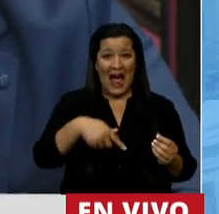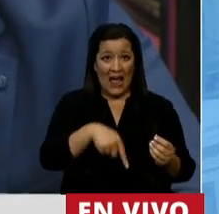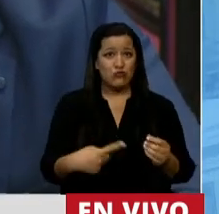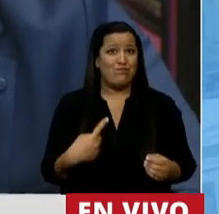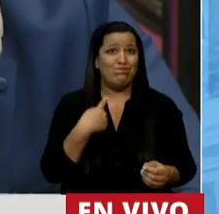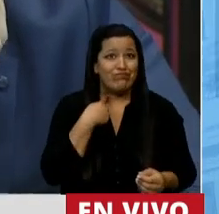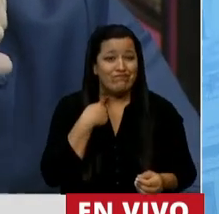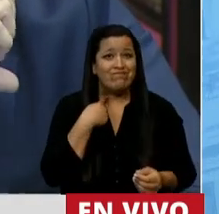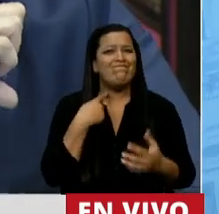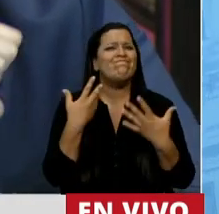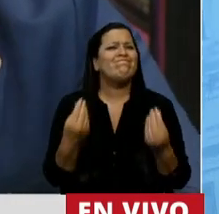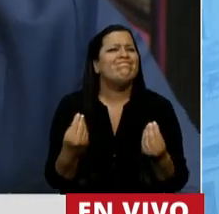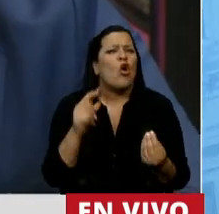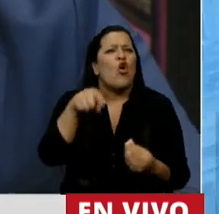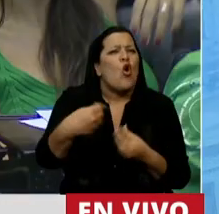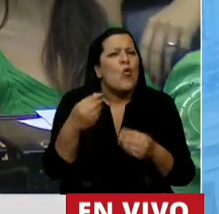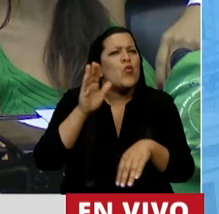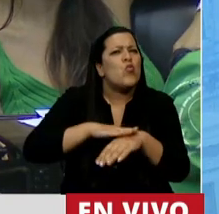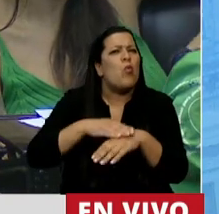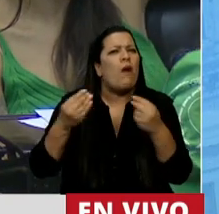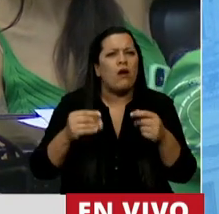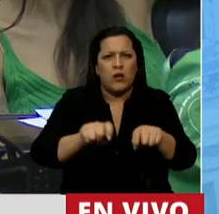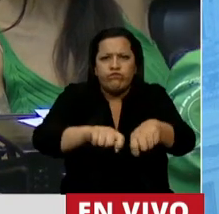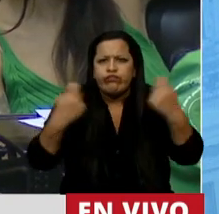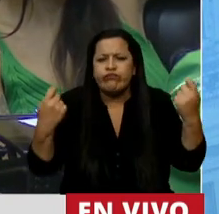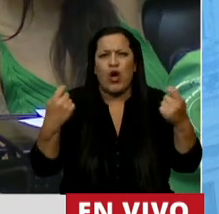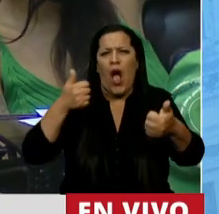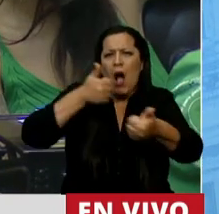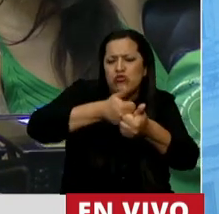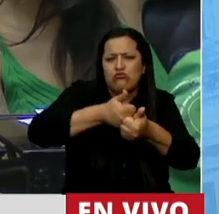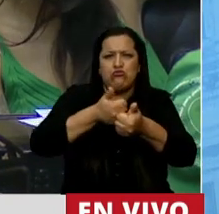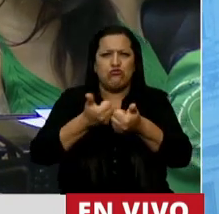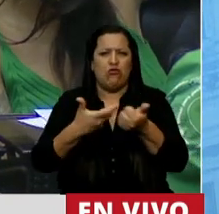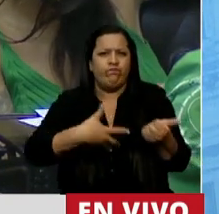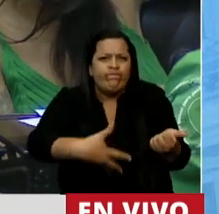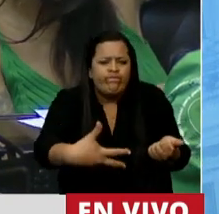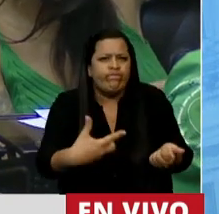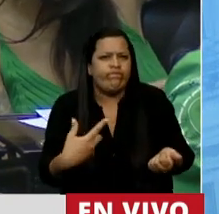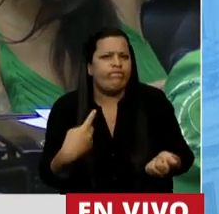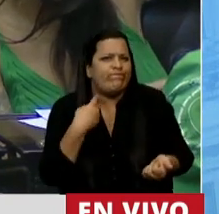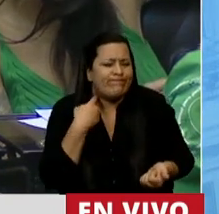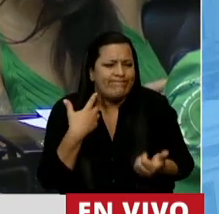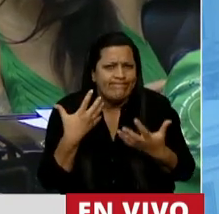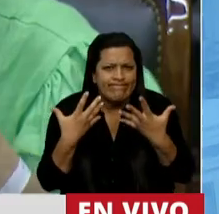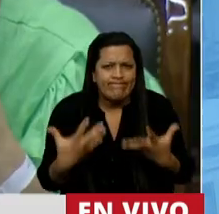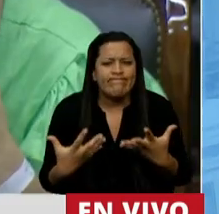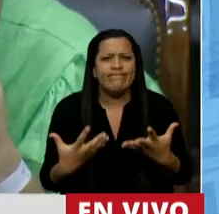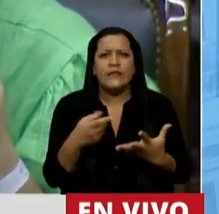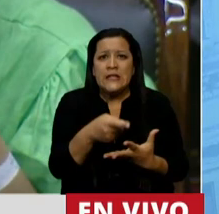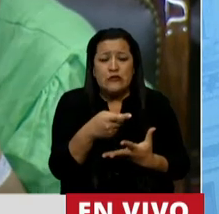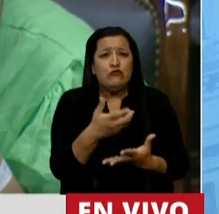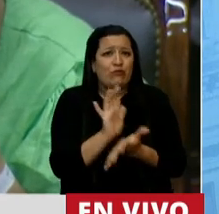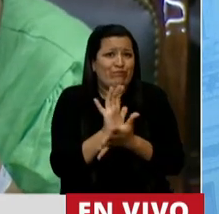tienen que ver o derivan de abusos o violaciones. Sin dudas estamos hablando de mortalidad